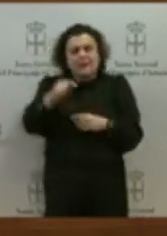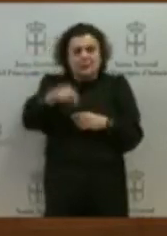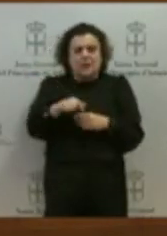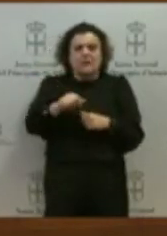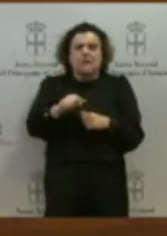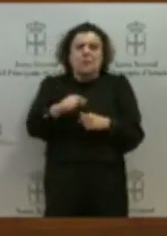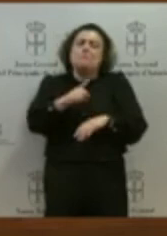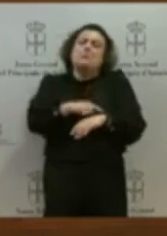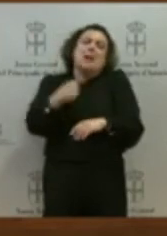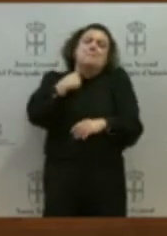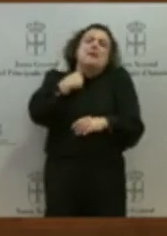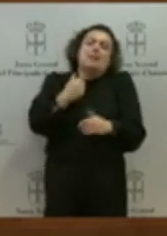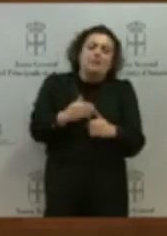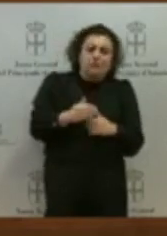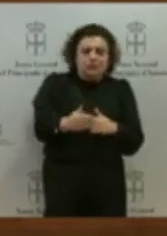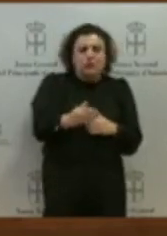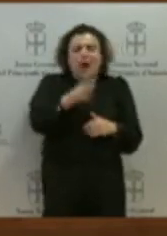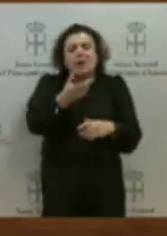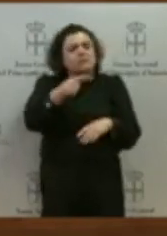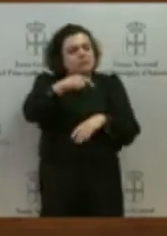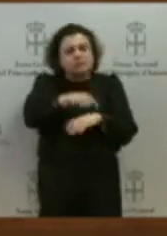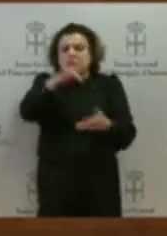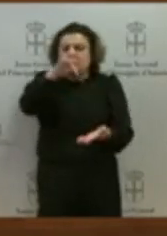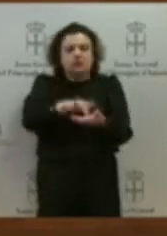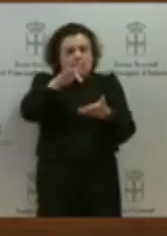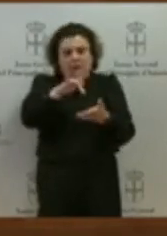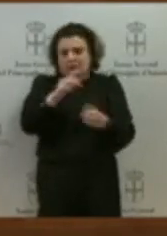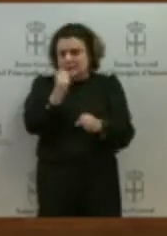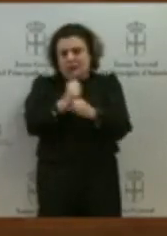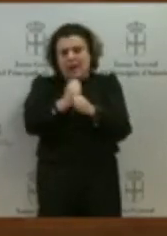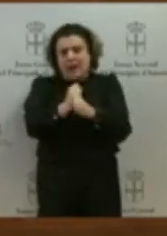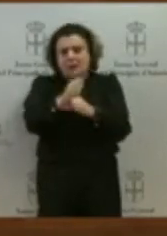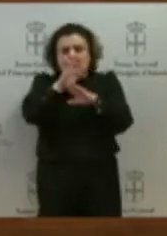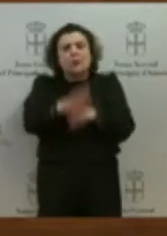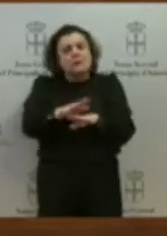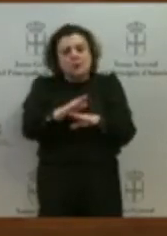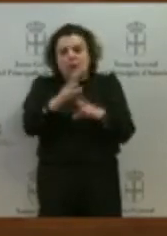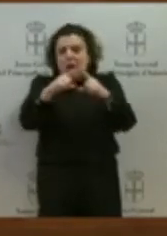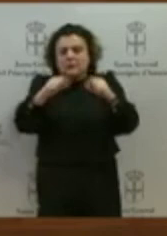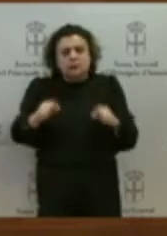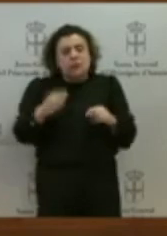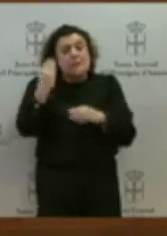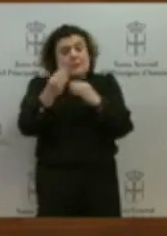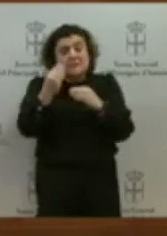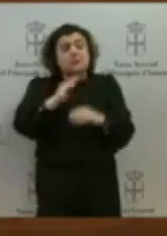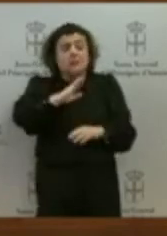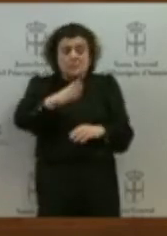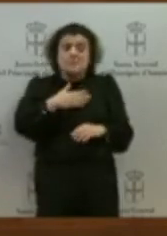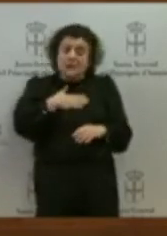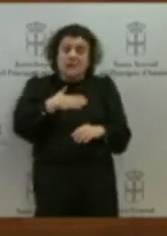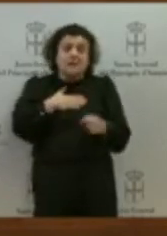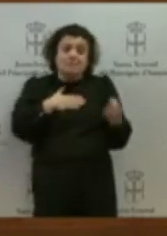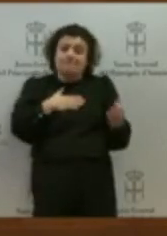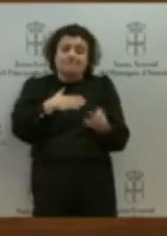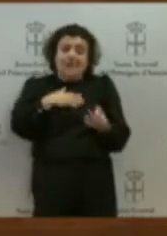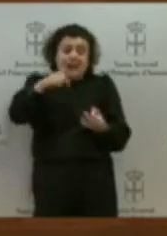la hora de crear en Asturias y creemos que mañana este Parlamento tiene que dar el primer paso y tenemos que empezar